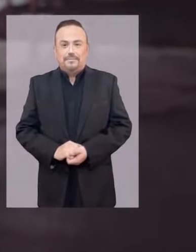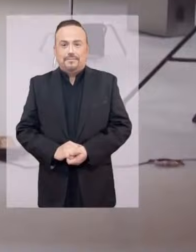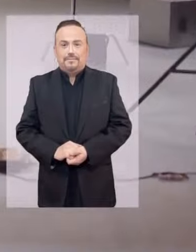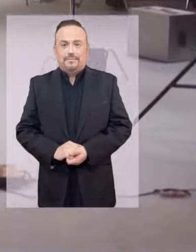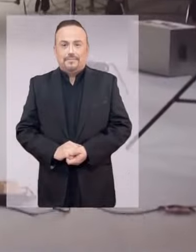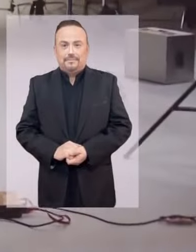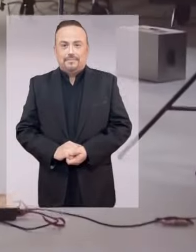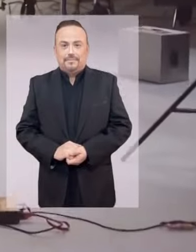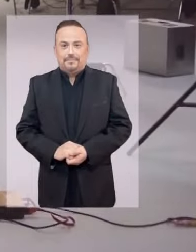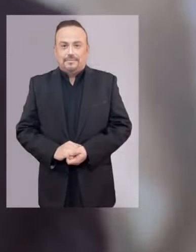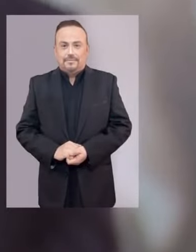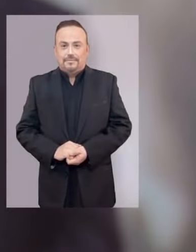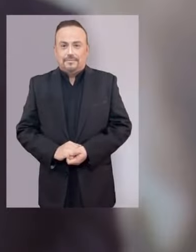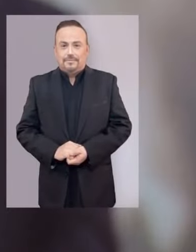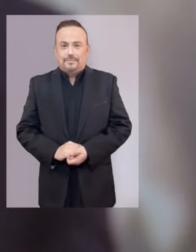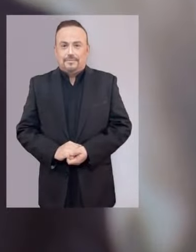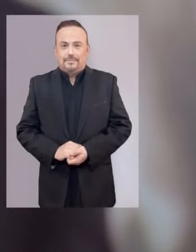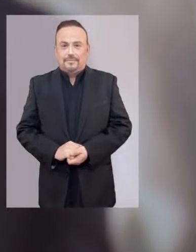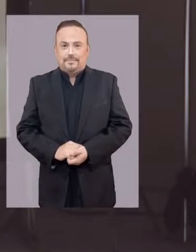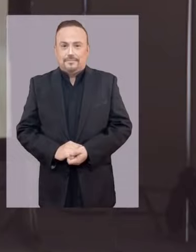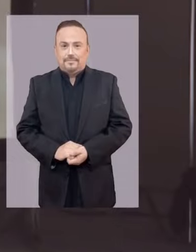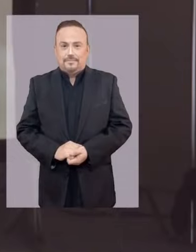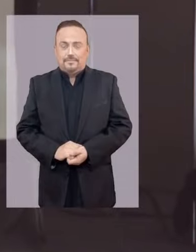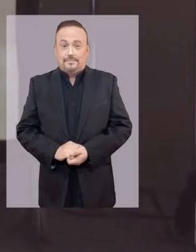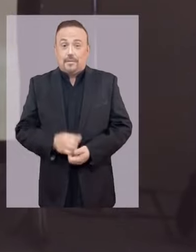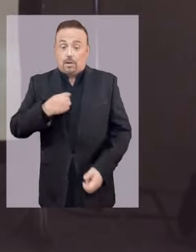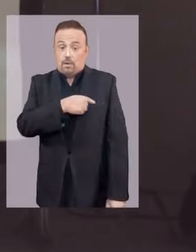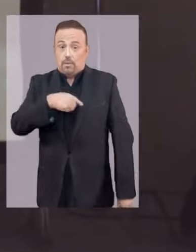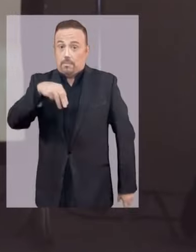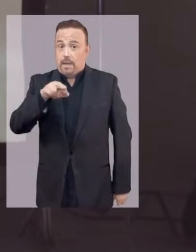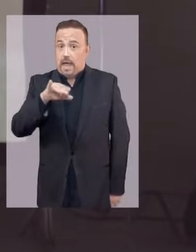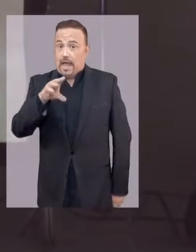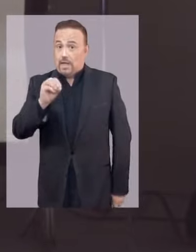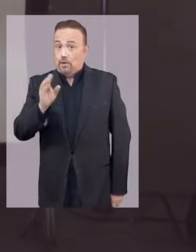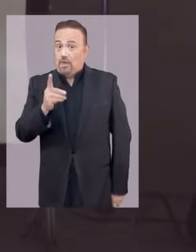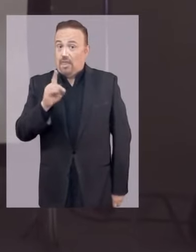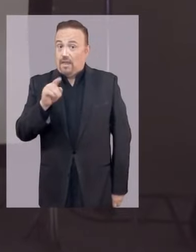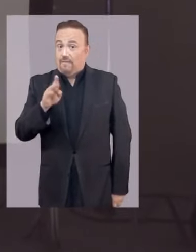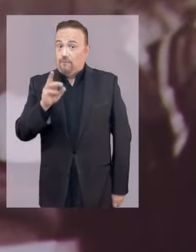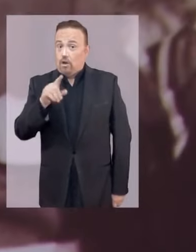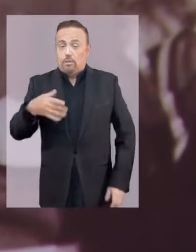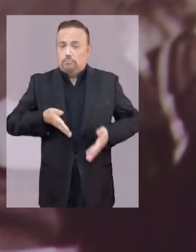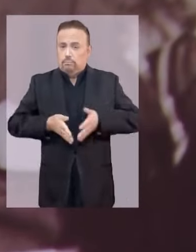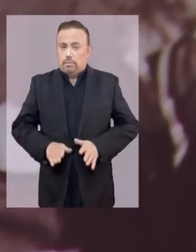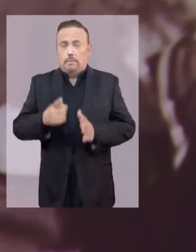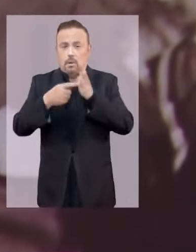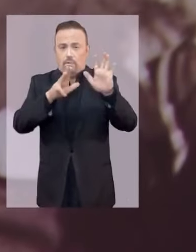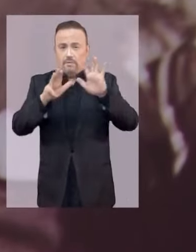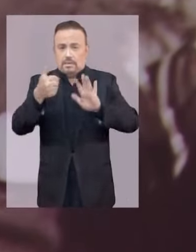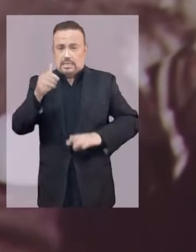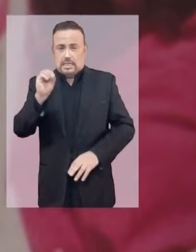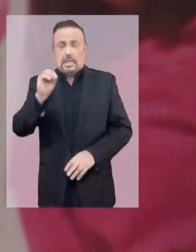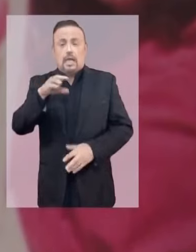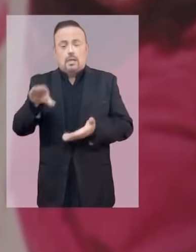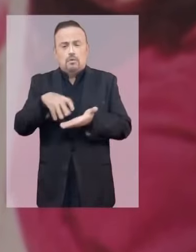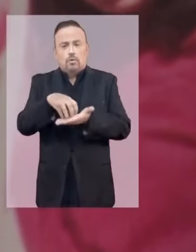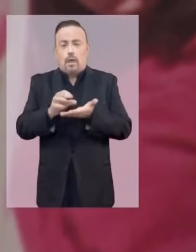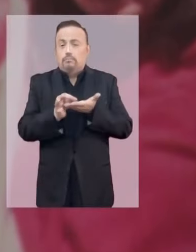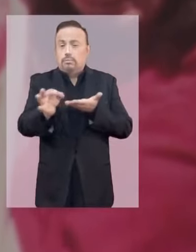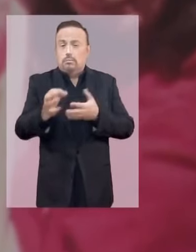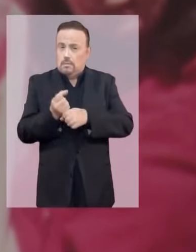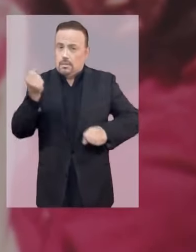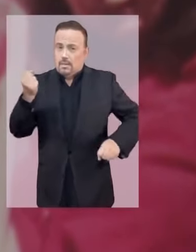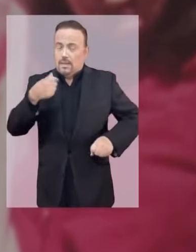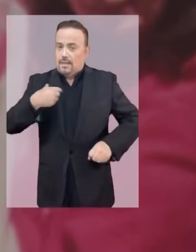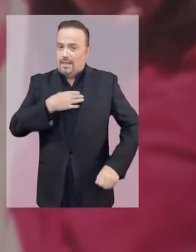Madre de los hombres, no va a su lado. Me llamo Mario Desbordes Jiménez. Nací el año 68 en la ciudad de Los Andes. Soy hijo de